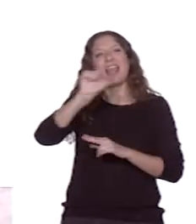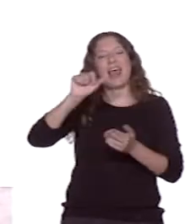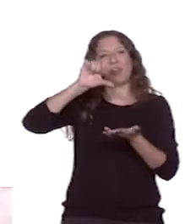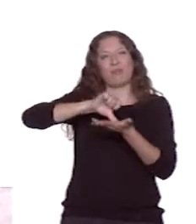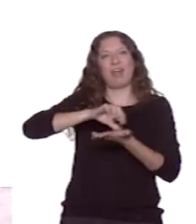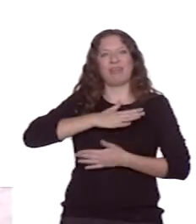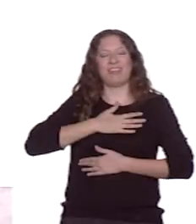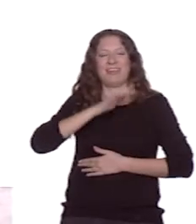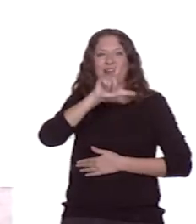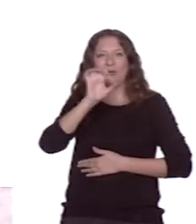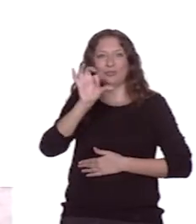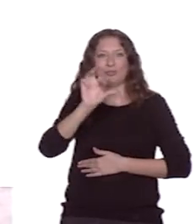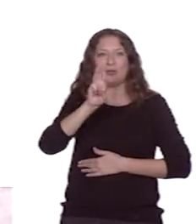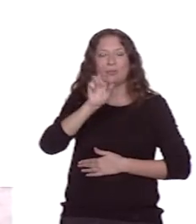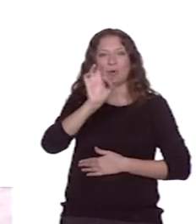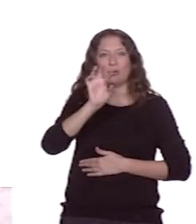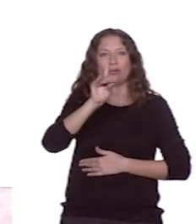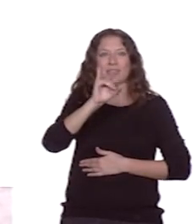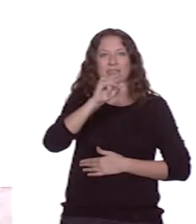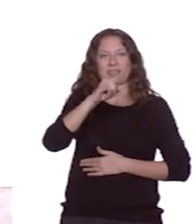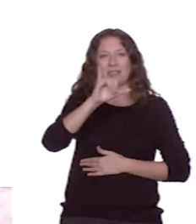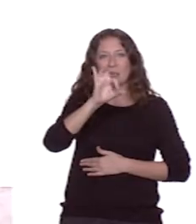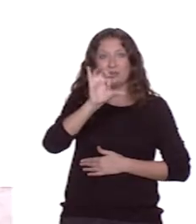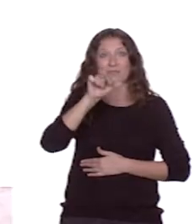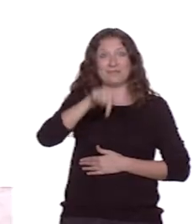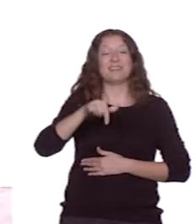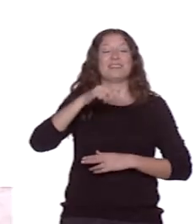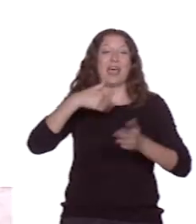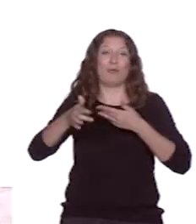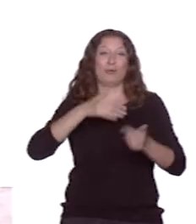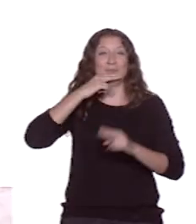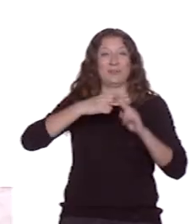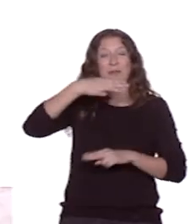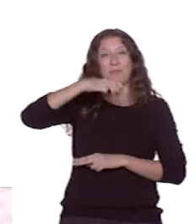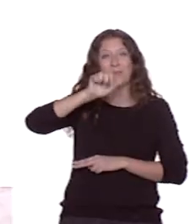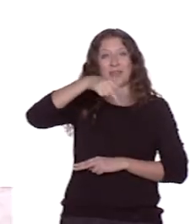describe la Barcelona de entre finales del siglo XIX y principios del XX.